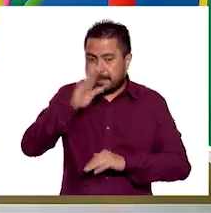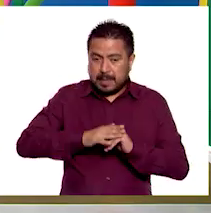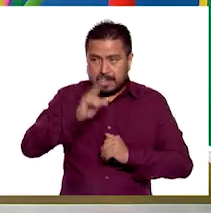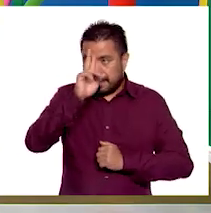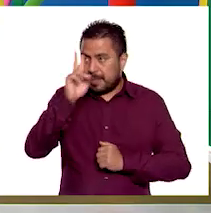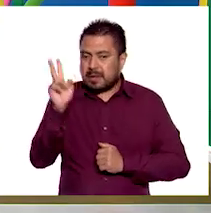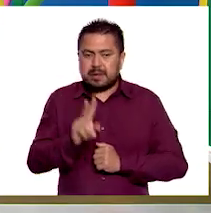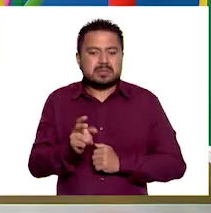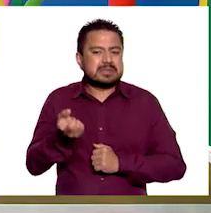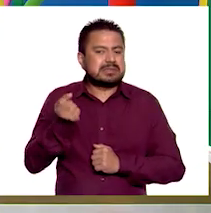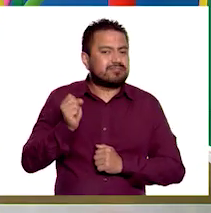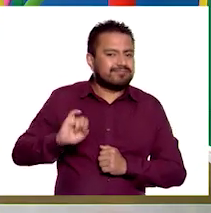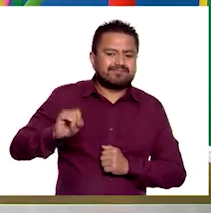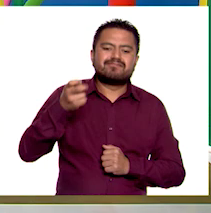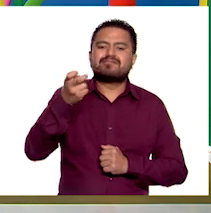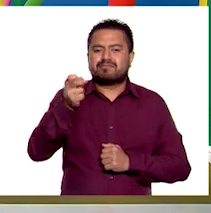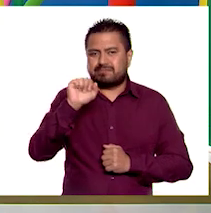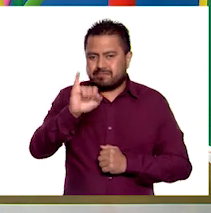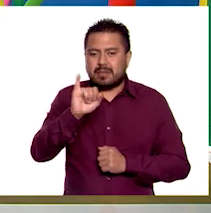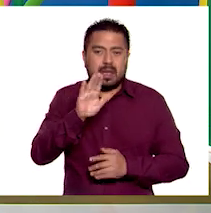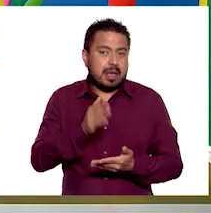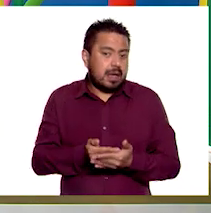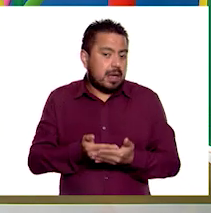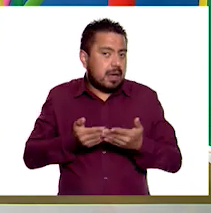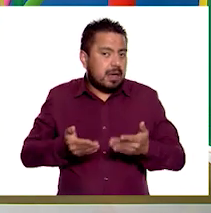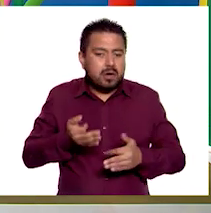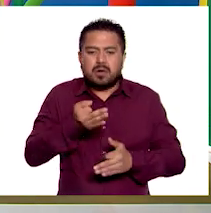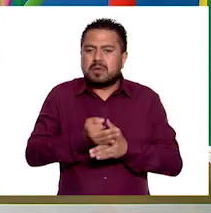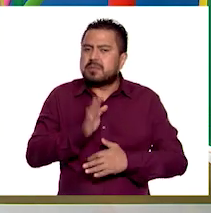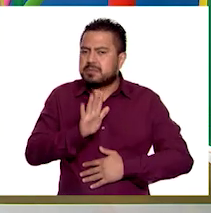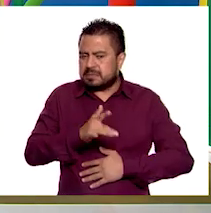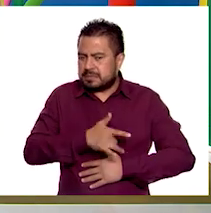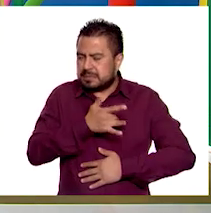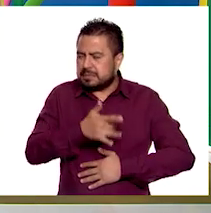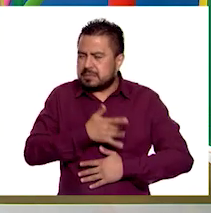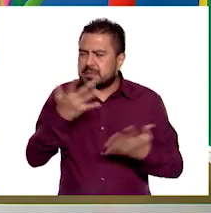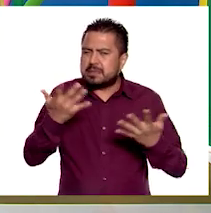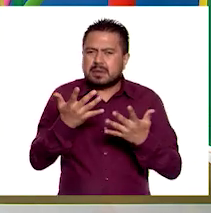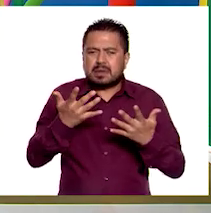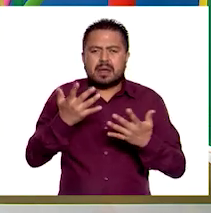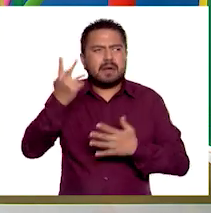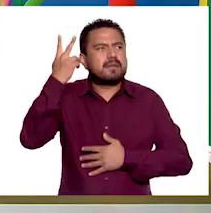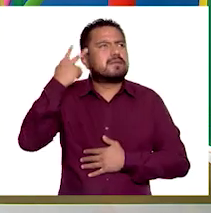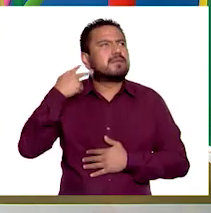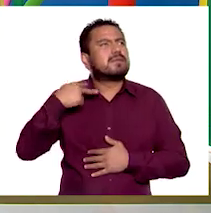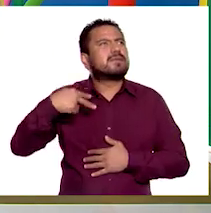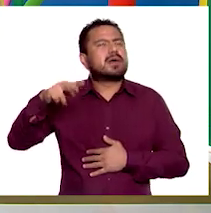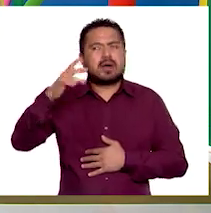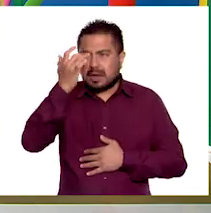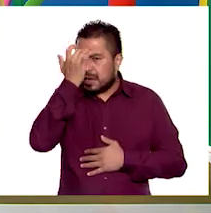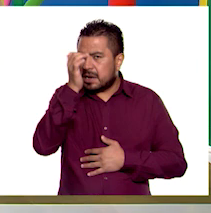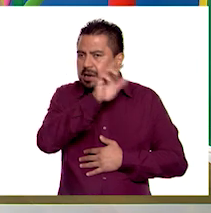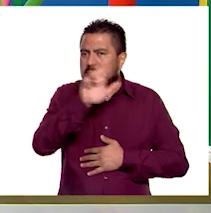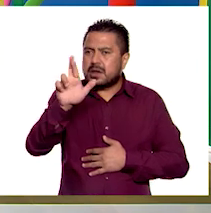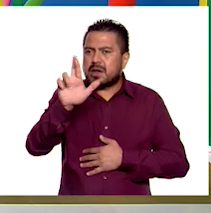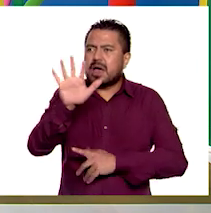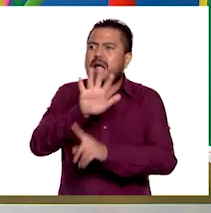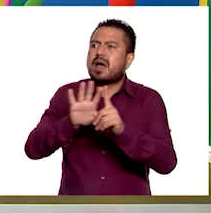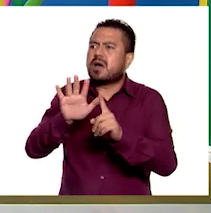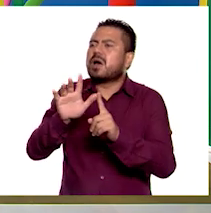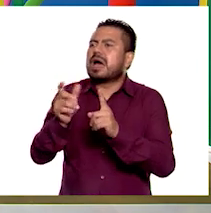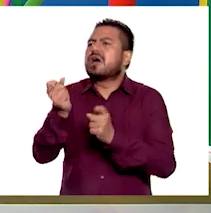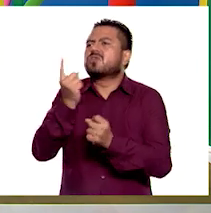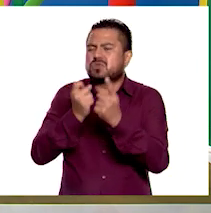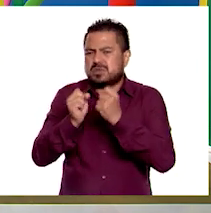Lamentablemente así es. Ahora, ¿qué les parece si hacemos un viaje de reconocimiento por algunos países